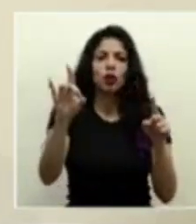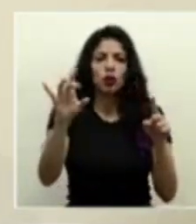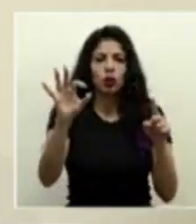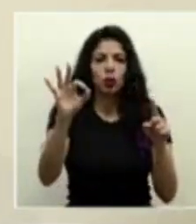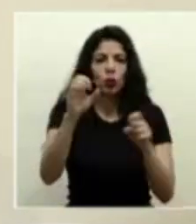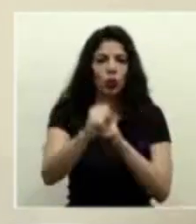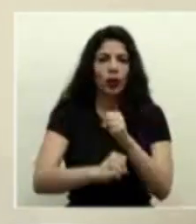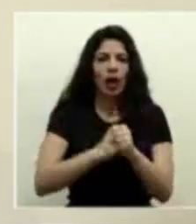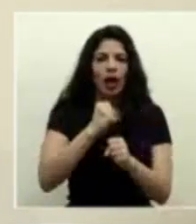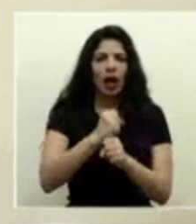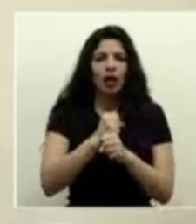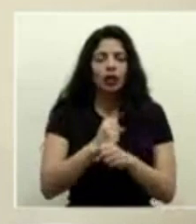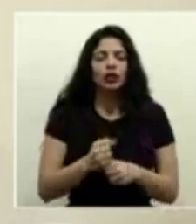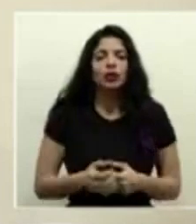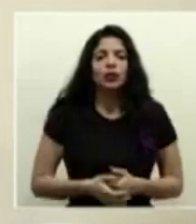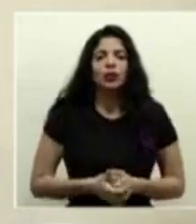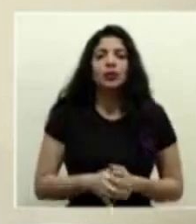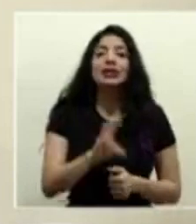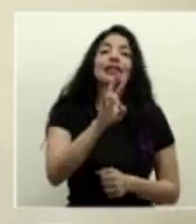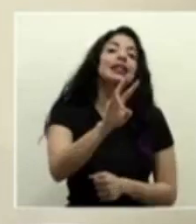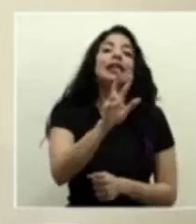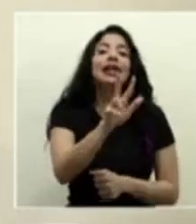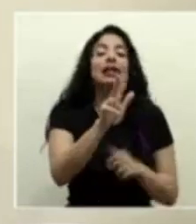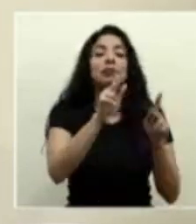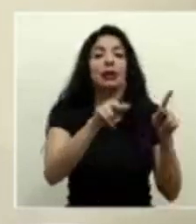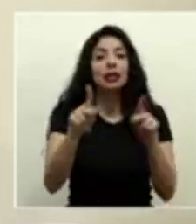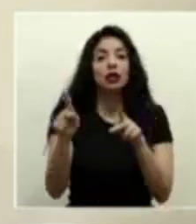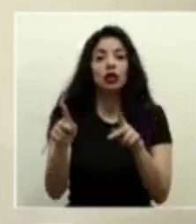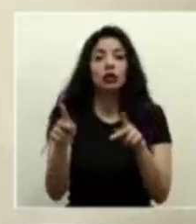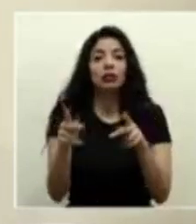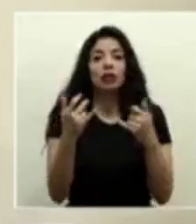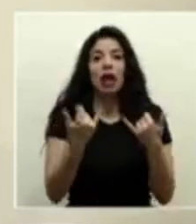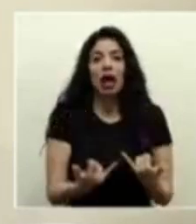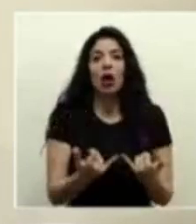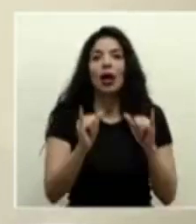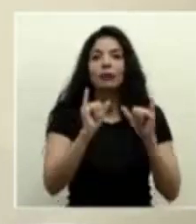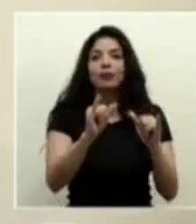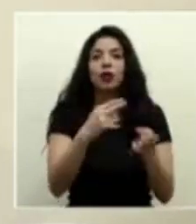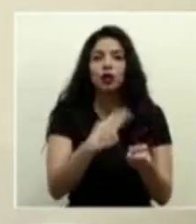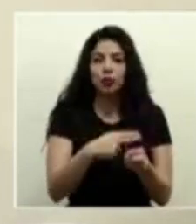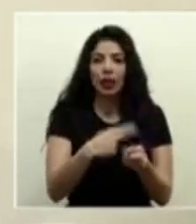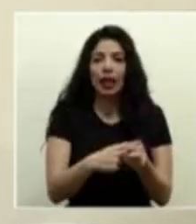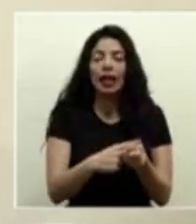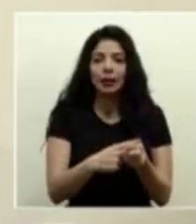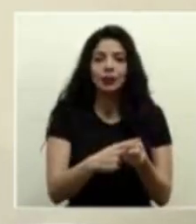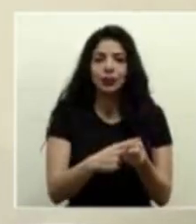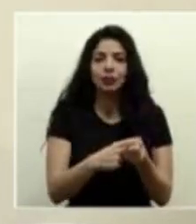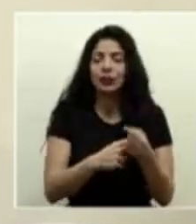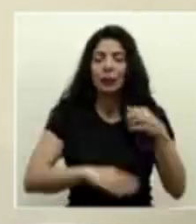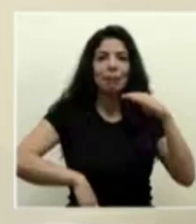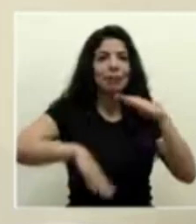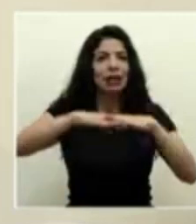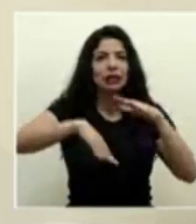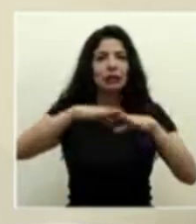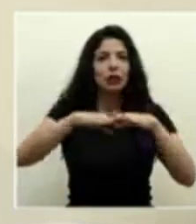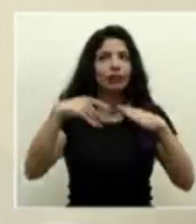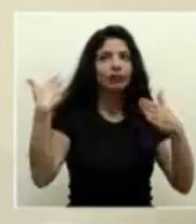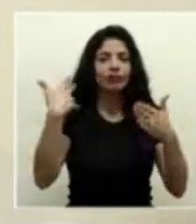años. 73 personas se encuentran hospitalizadas, es la cifra más alta